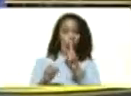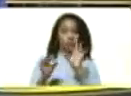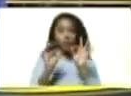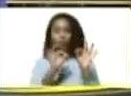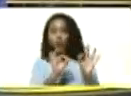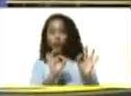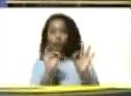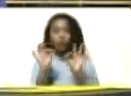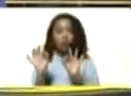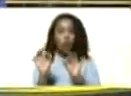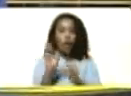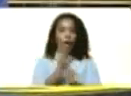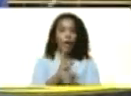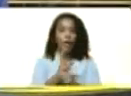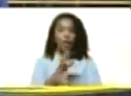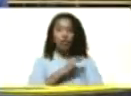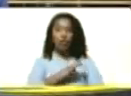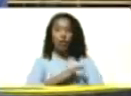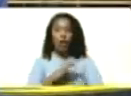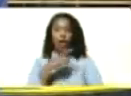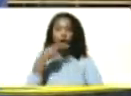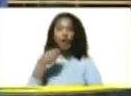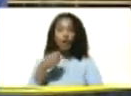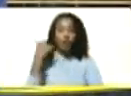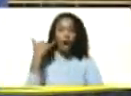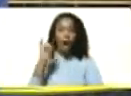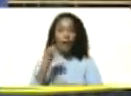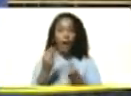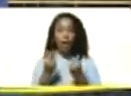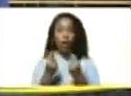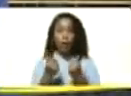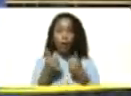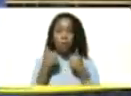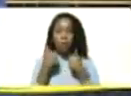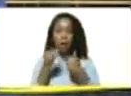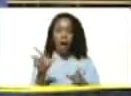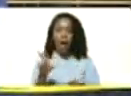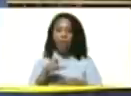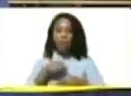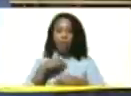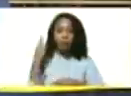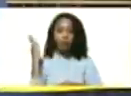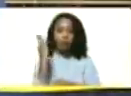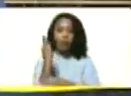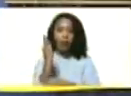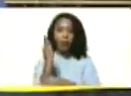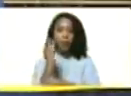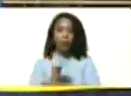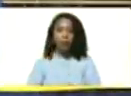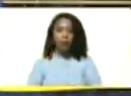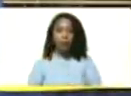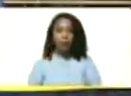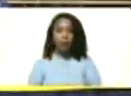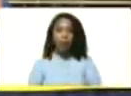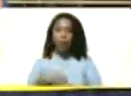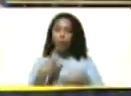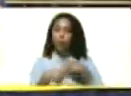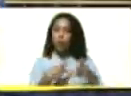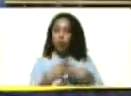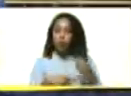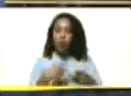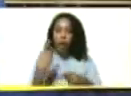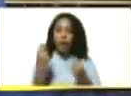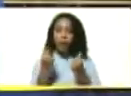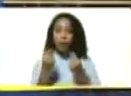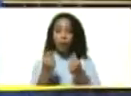sociales y Rusia tiene una economía bastante estable adaptándose a las sanciones, produciendo. Rusia tiene una